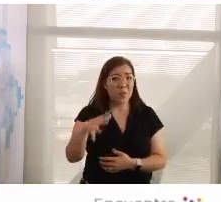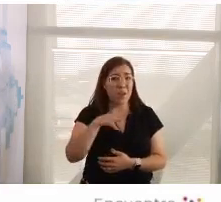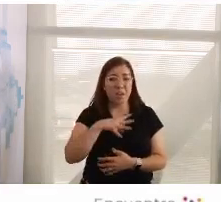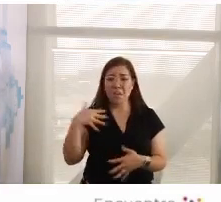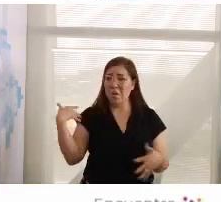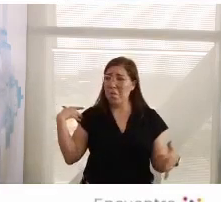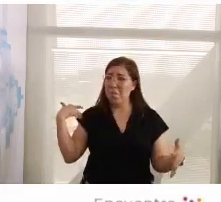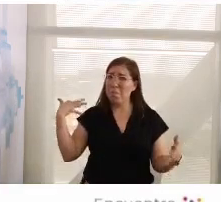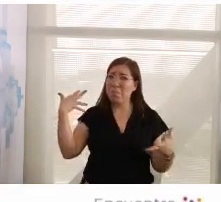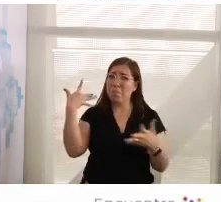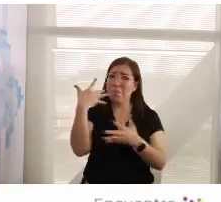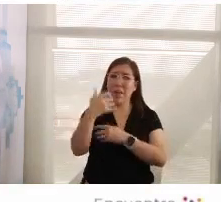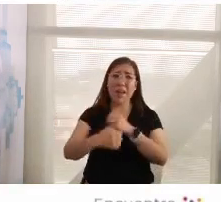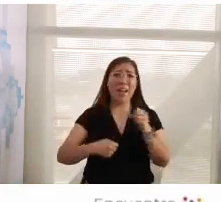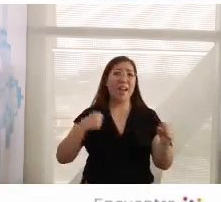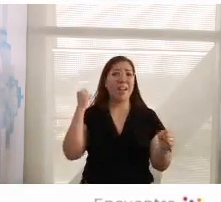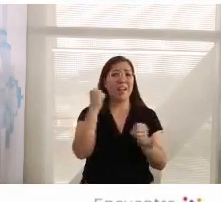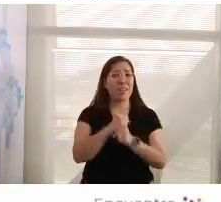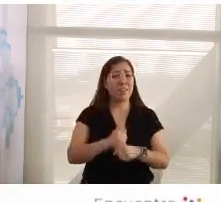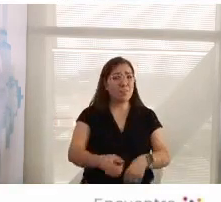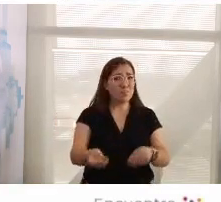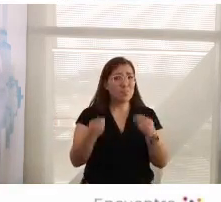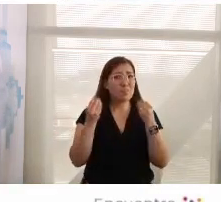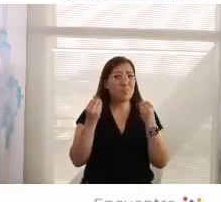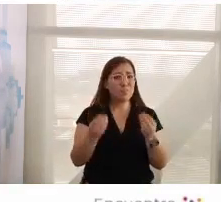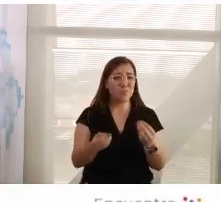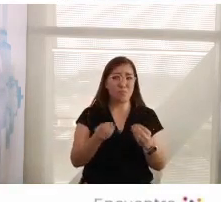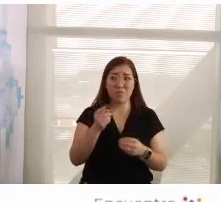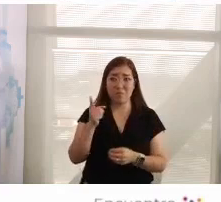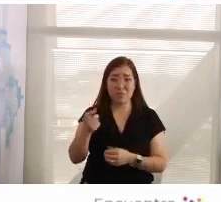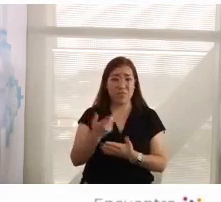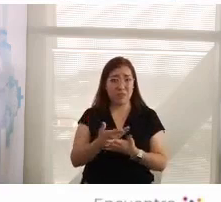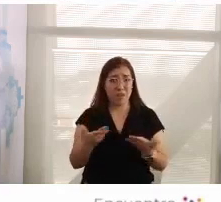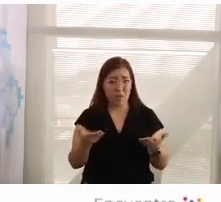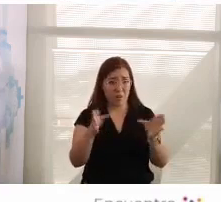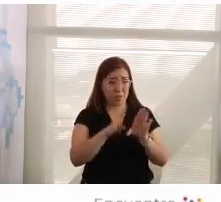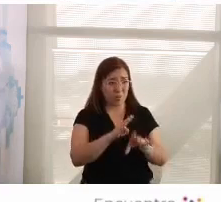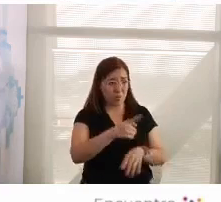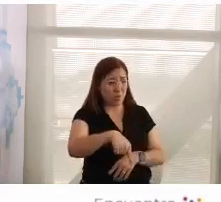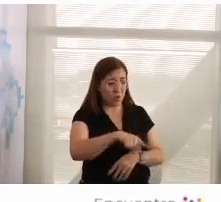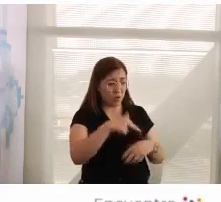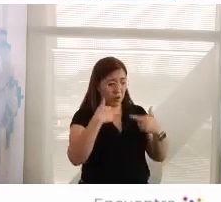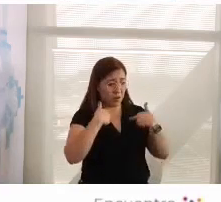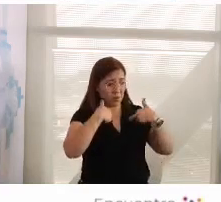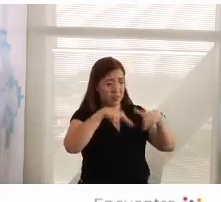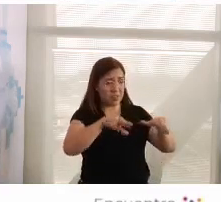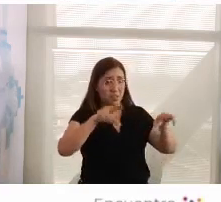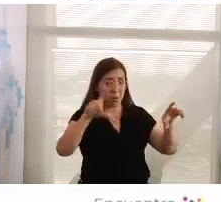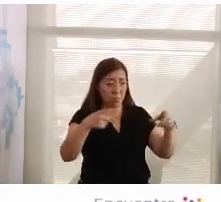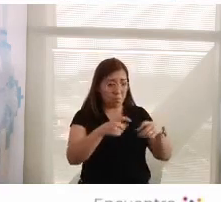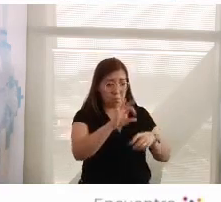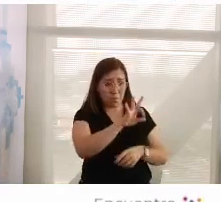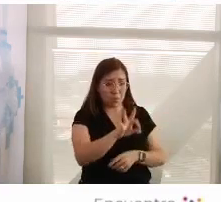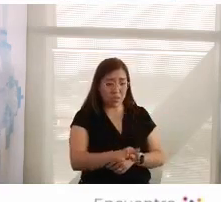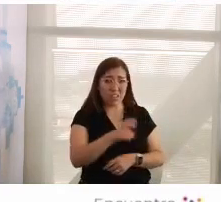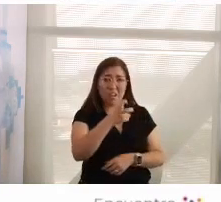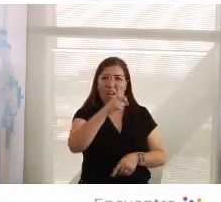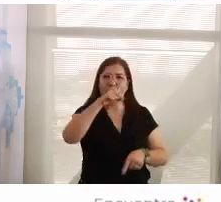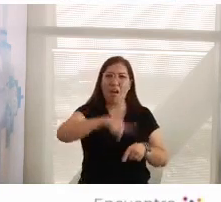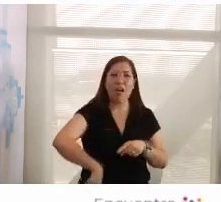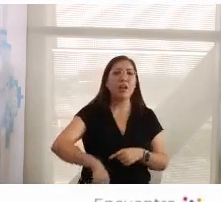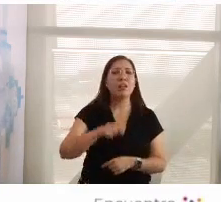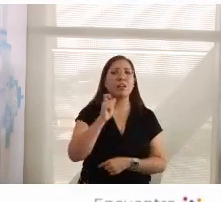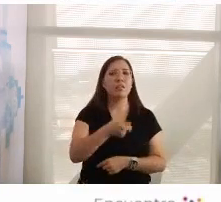muchas décadas. Anular la representación proporcional, es decir, que